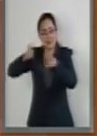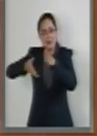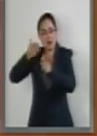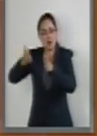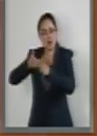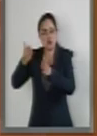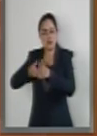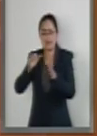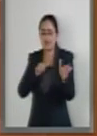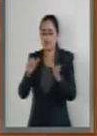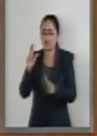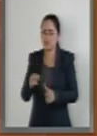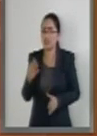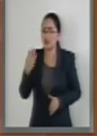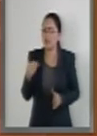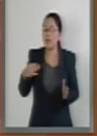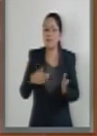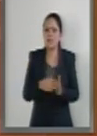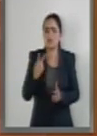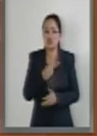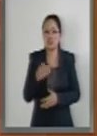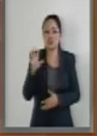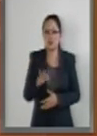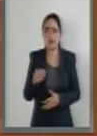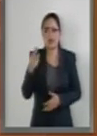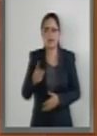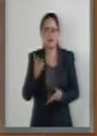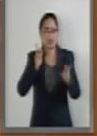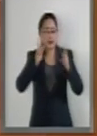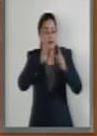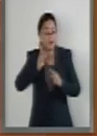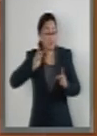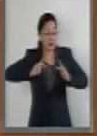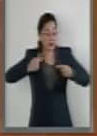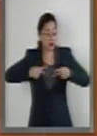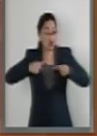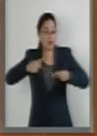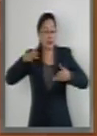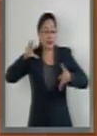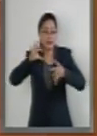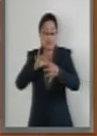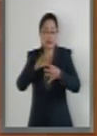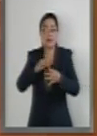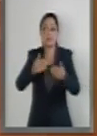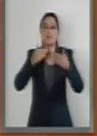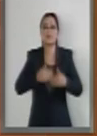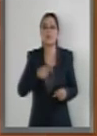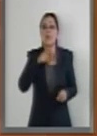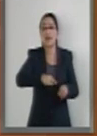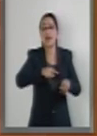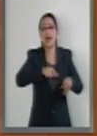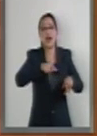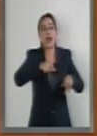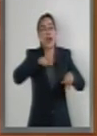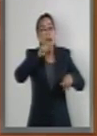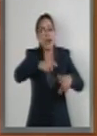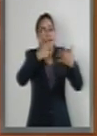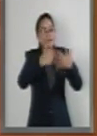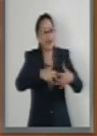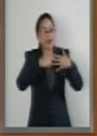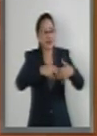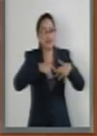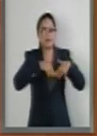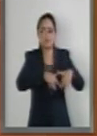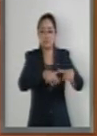de seiscientos ochenta y nueve mil doscientos cuarenta y tres personas. El total del personal ocupado en las industrias manufactureras en dos mil